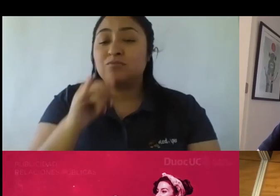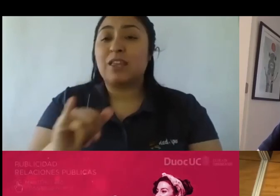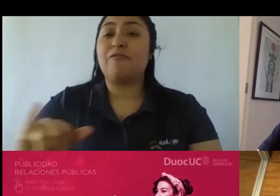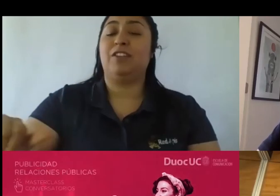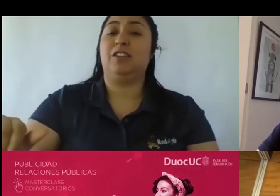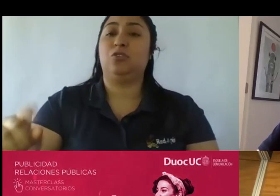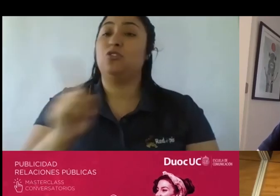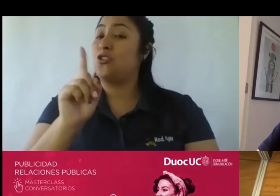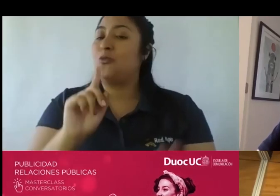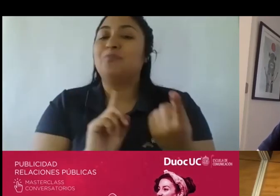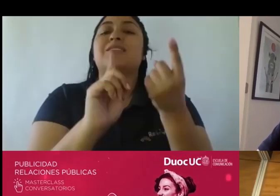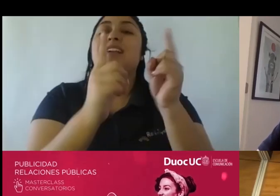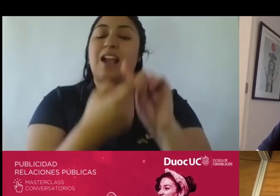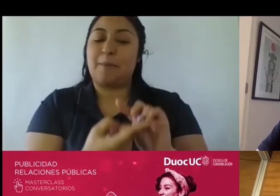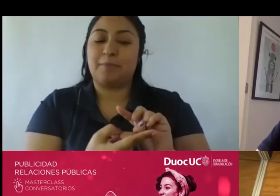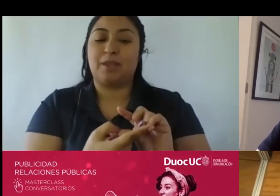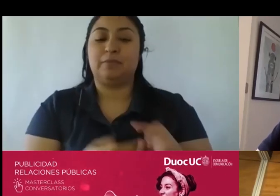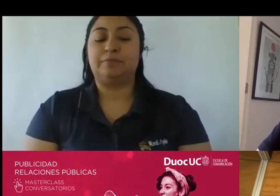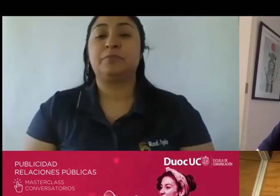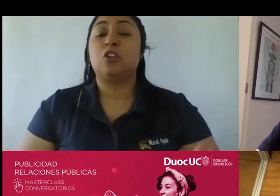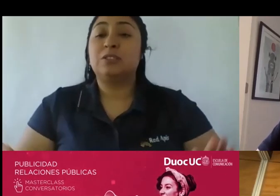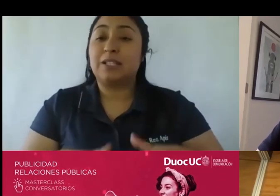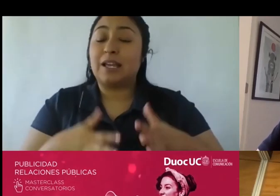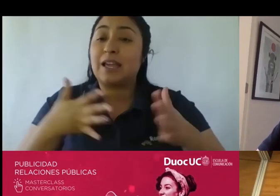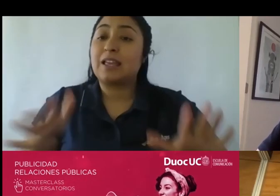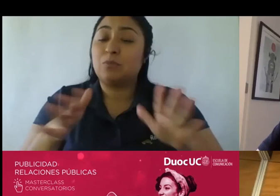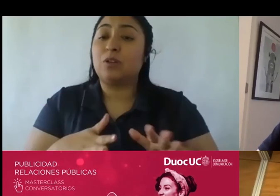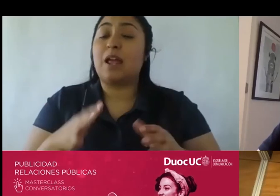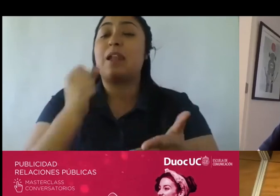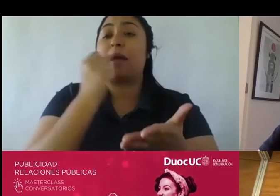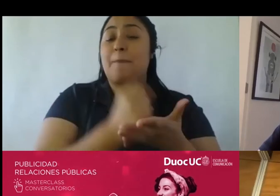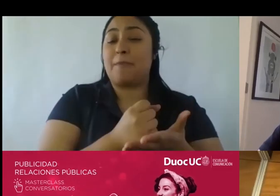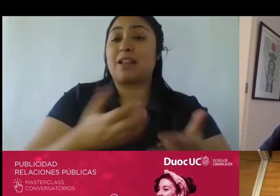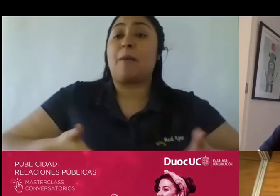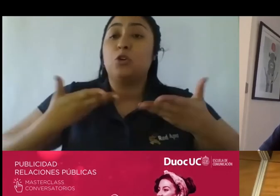para estimular las marcas es decirle eso que miren porque los escenarios no son para siempre